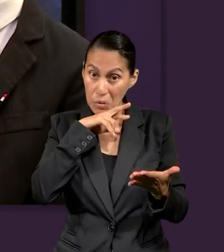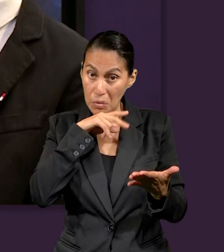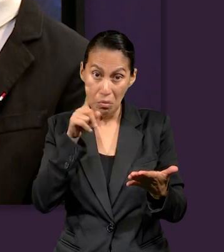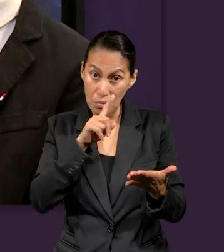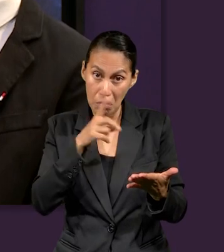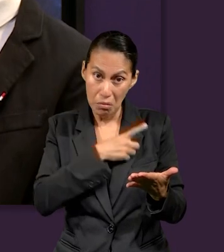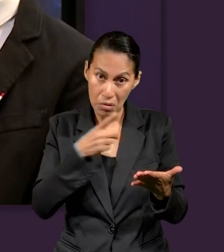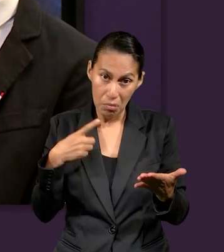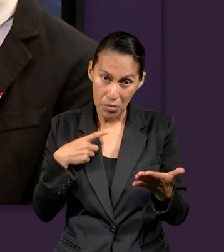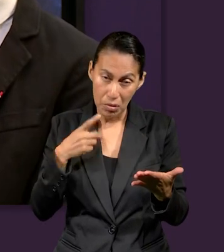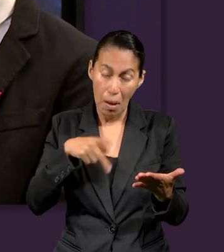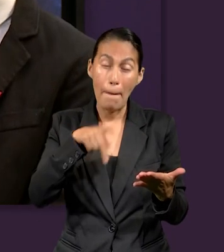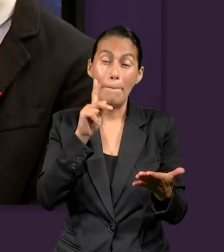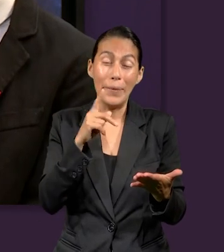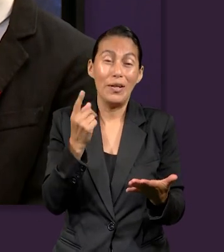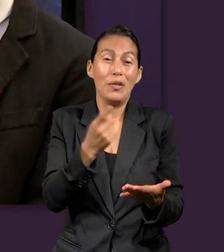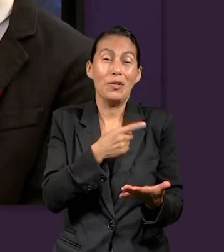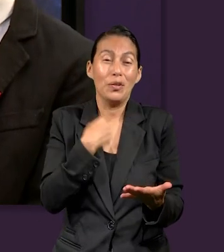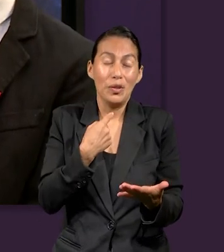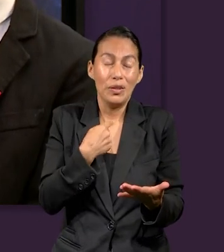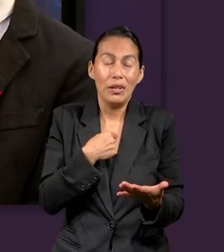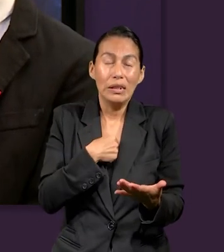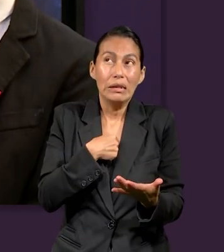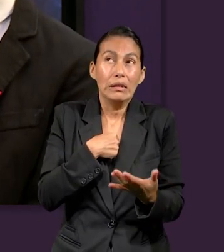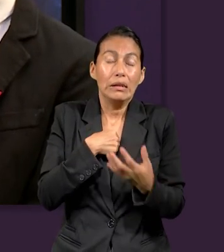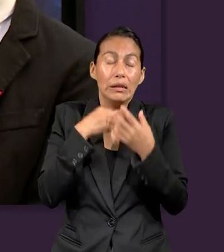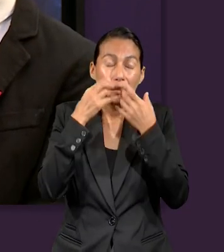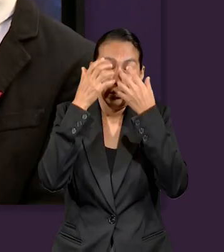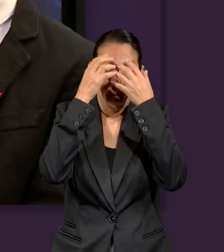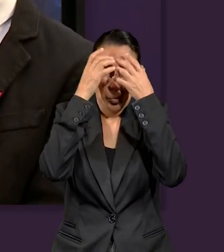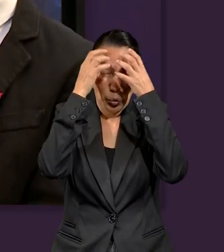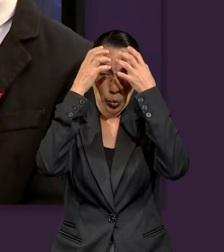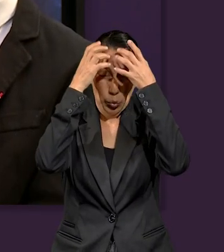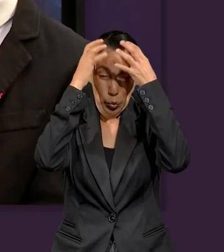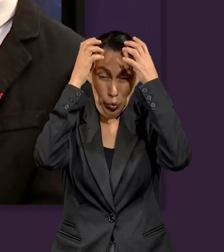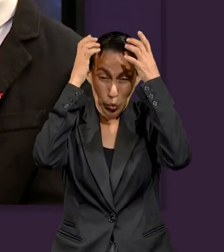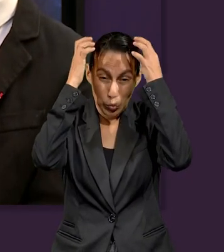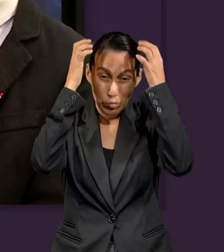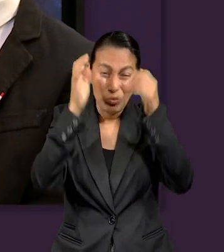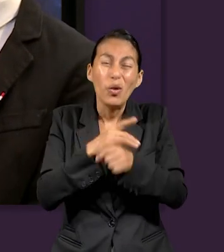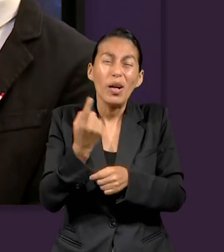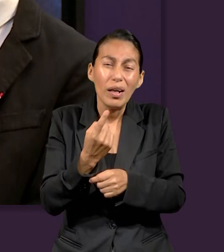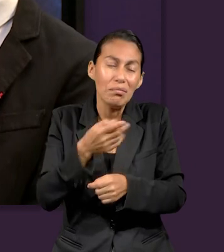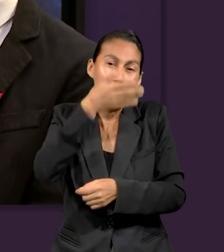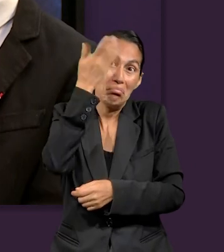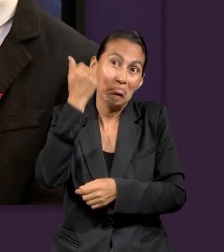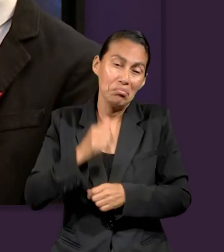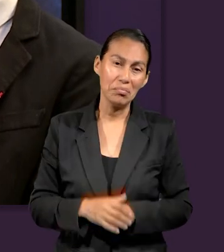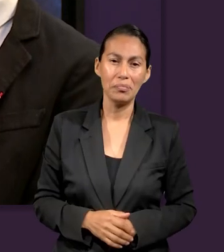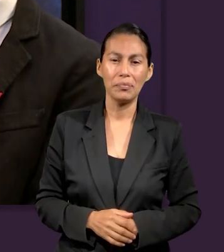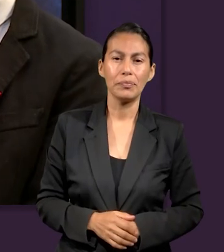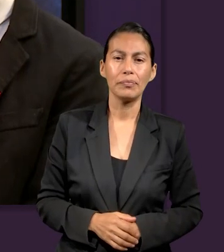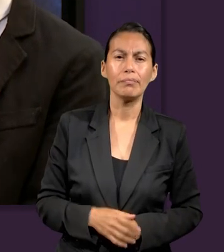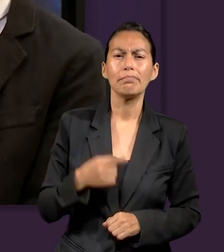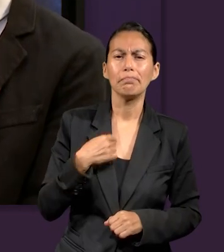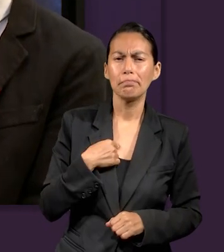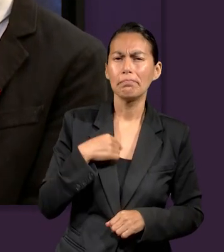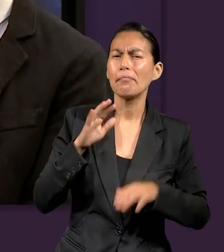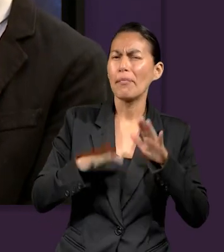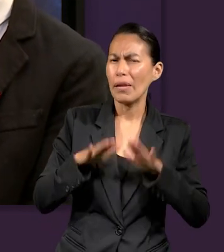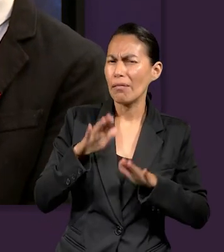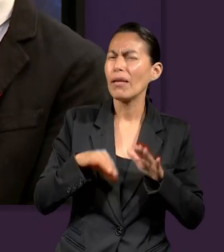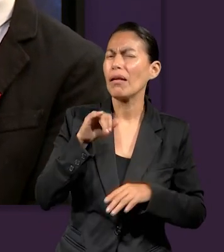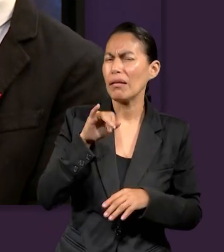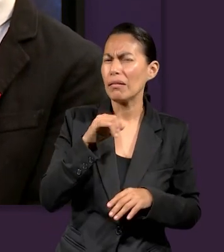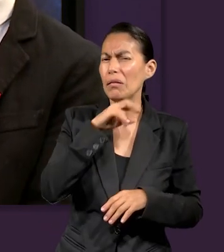Nos explica que no debemos de tener preocupación, pero nosotros la creamos. ¿Por qué? No